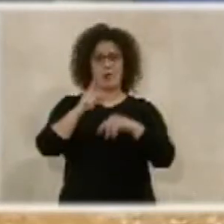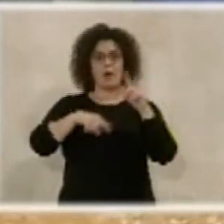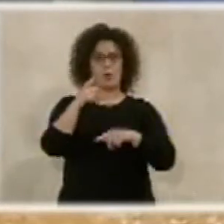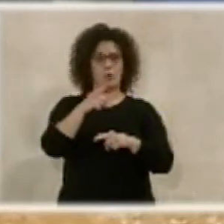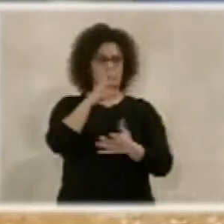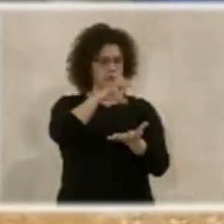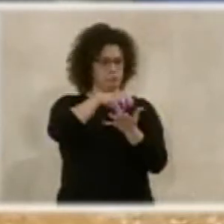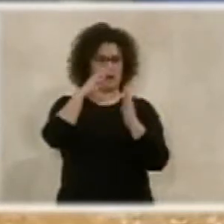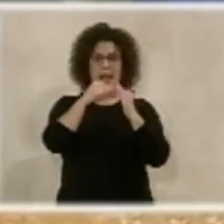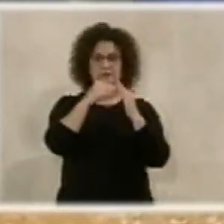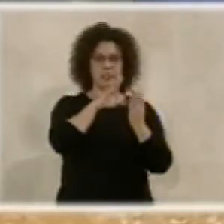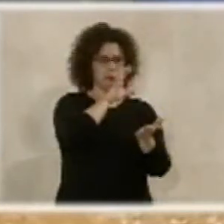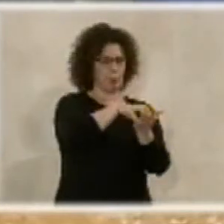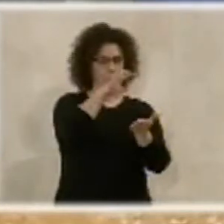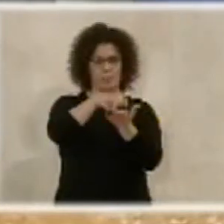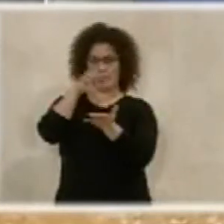sus casas.